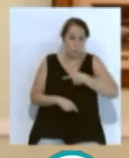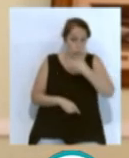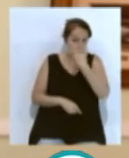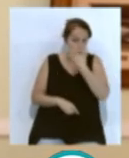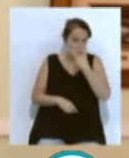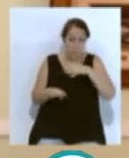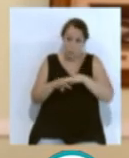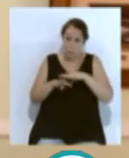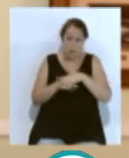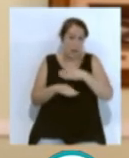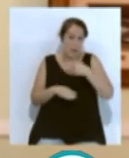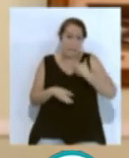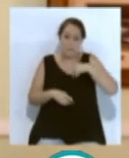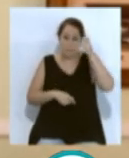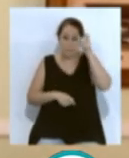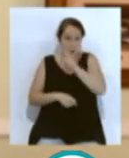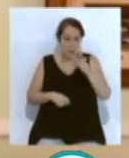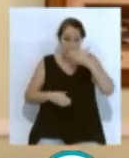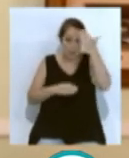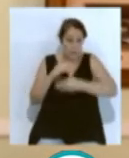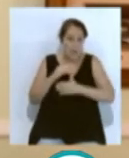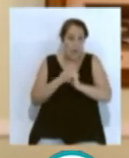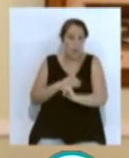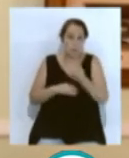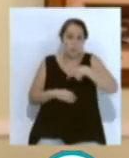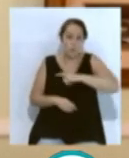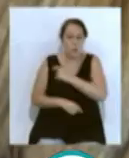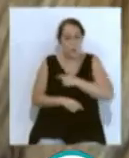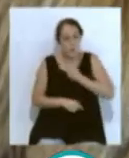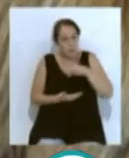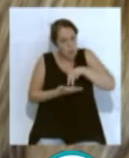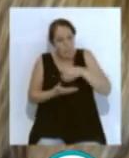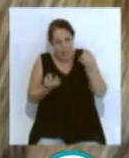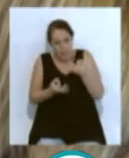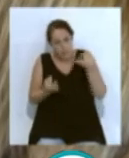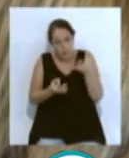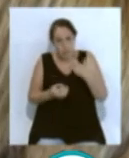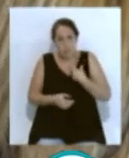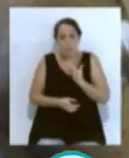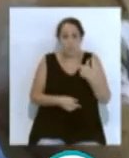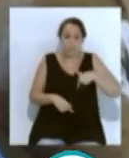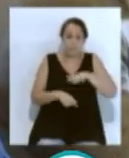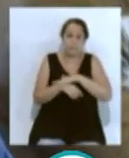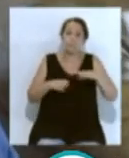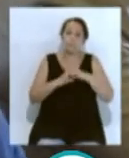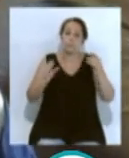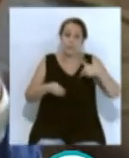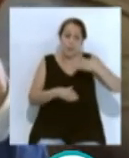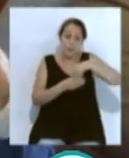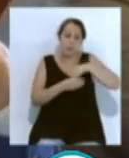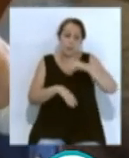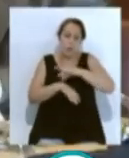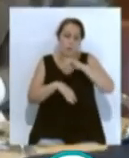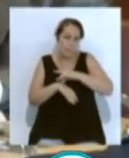estructurales y de personal, deberíamos estar presentes en dicho comité. El Gobierno andaluz ha incluido en este equipo a un pediatra de